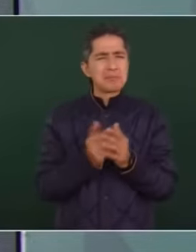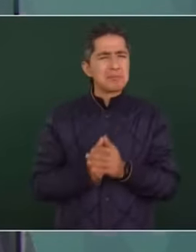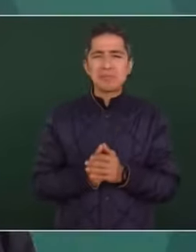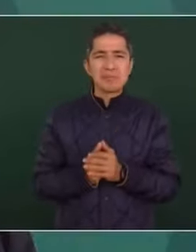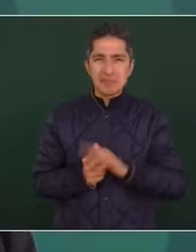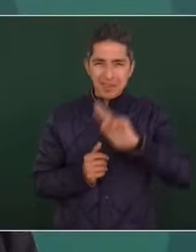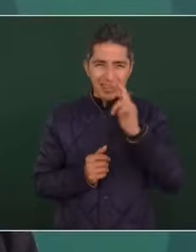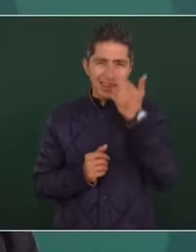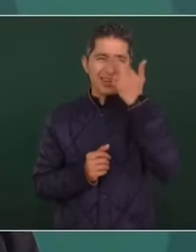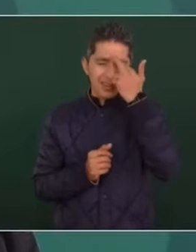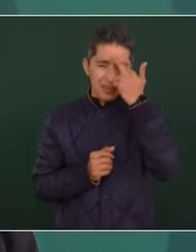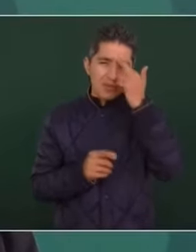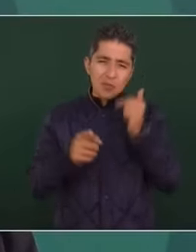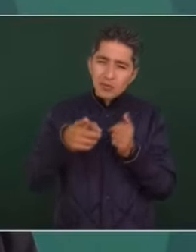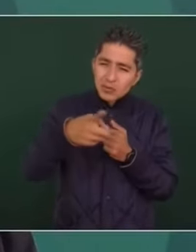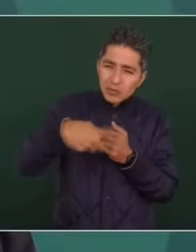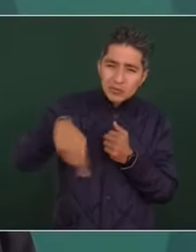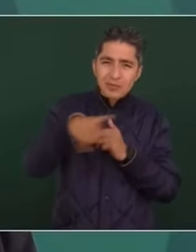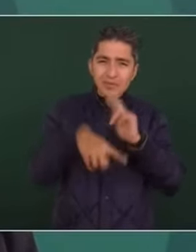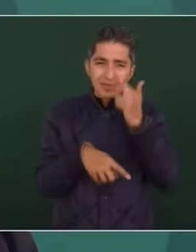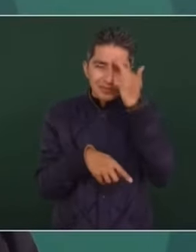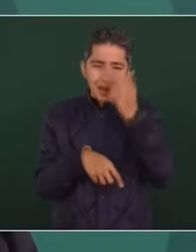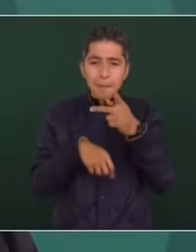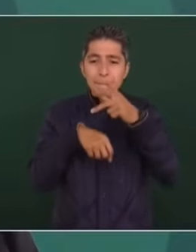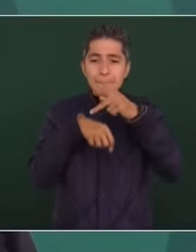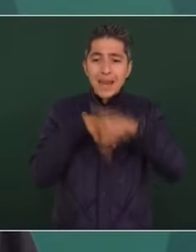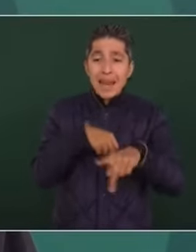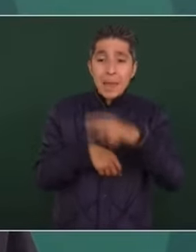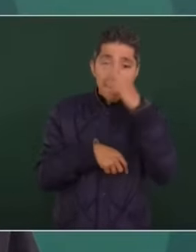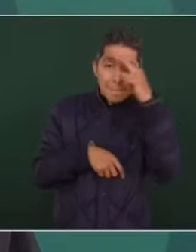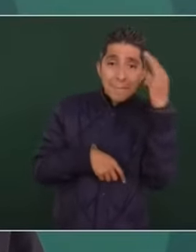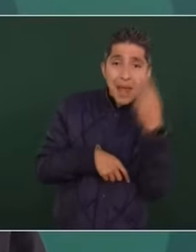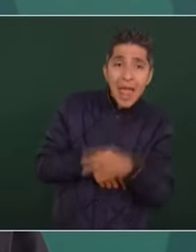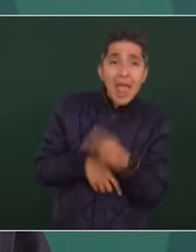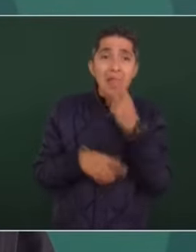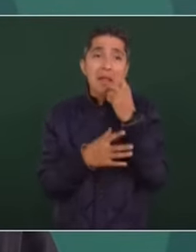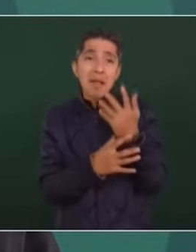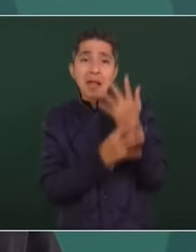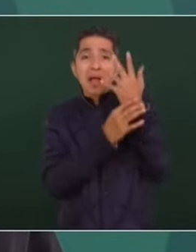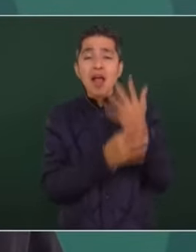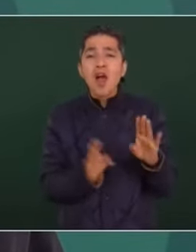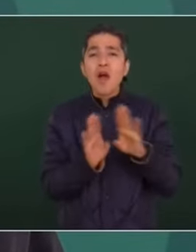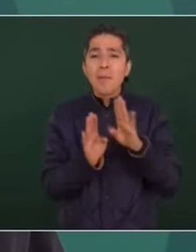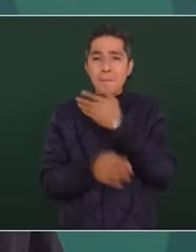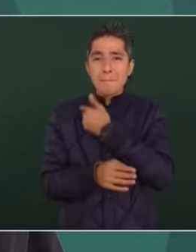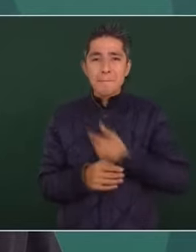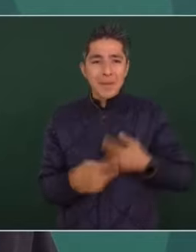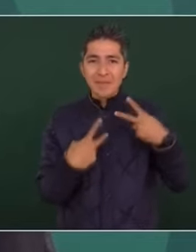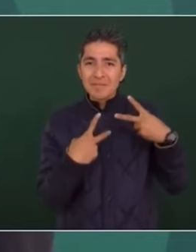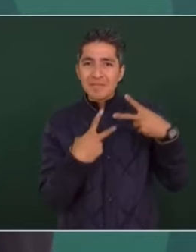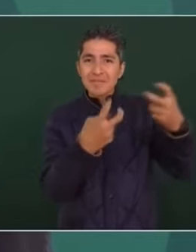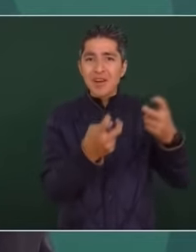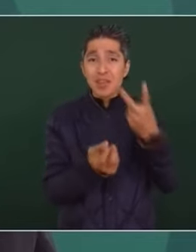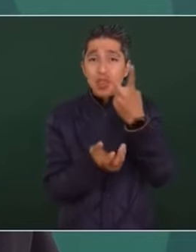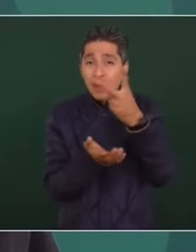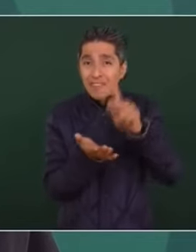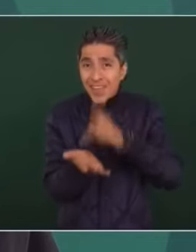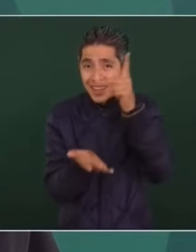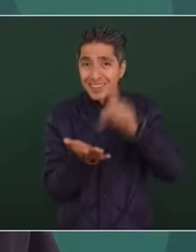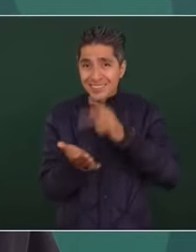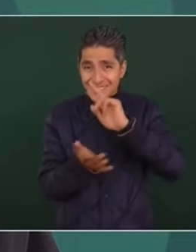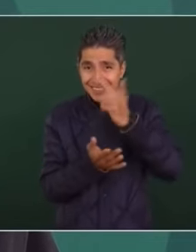Acuérdense del peligro para México, cómo nos robaron la presidencia, dos veces.